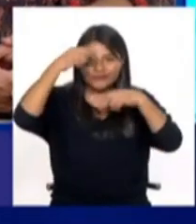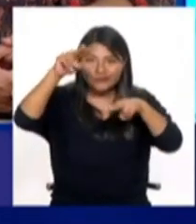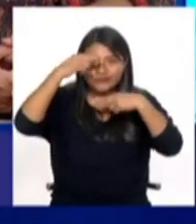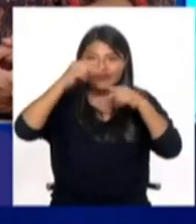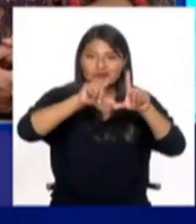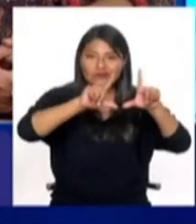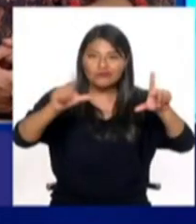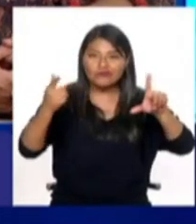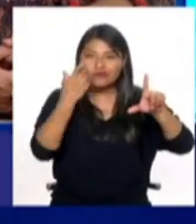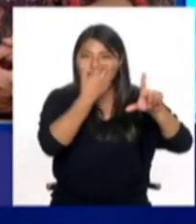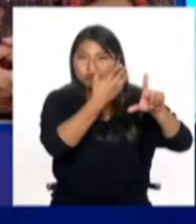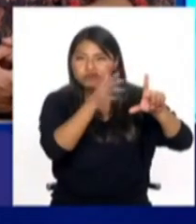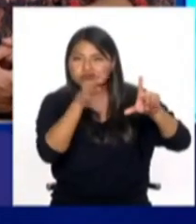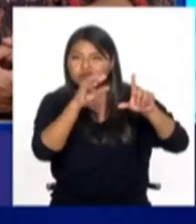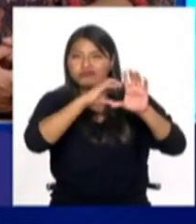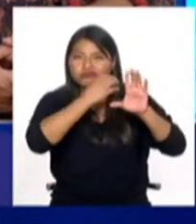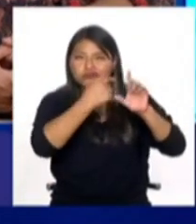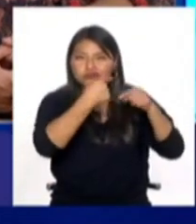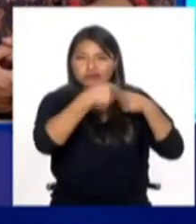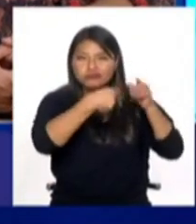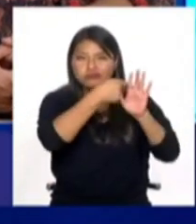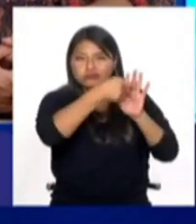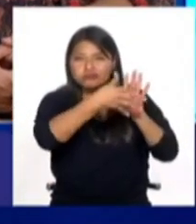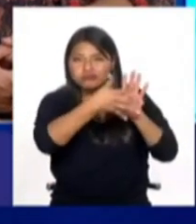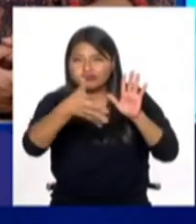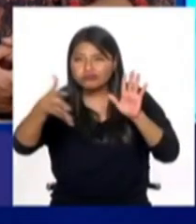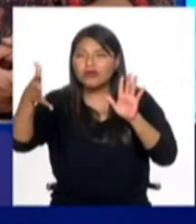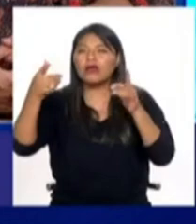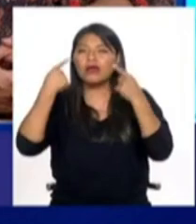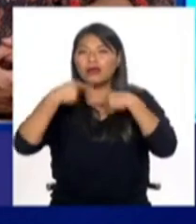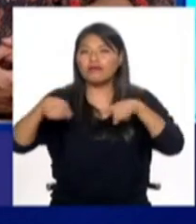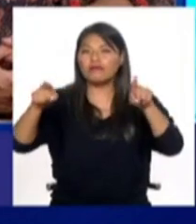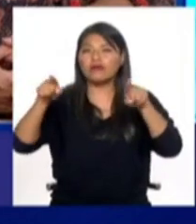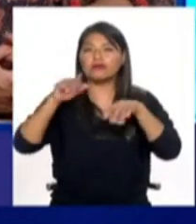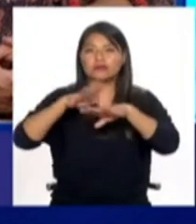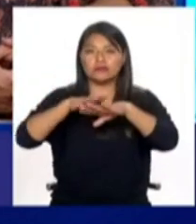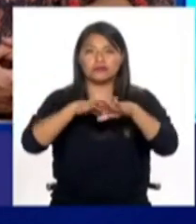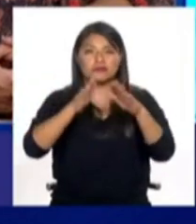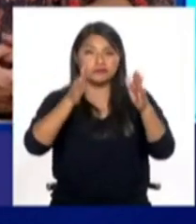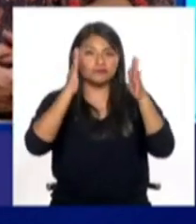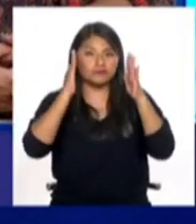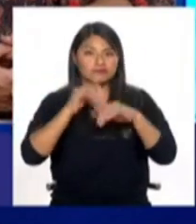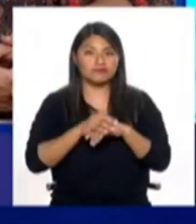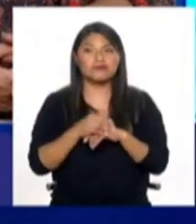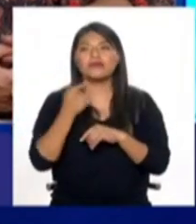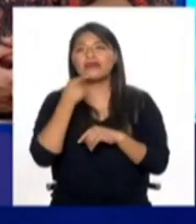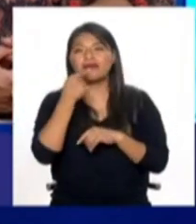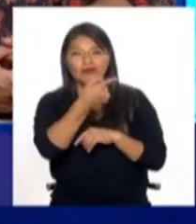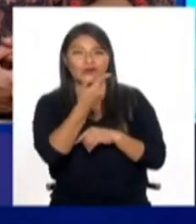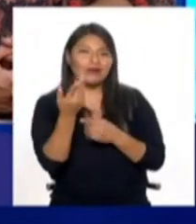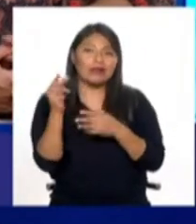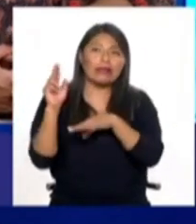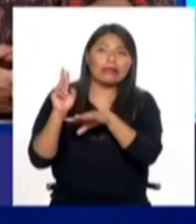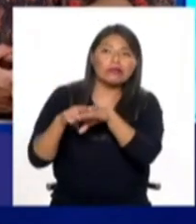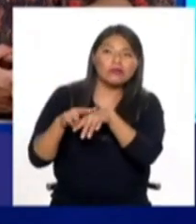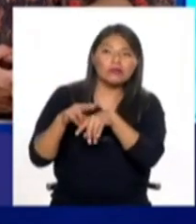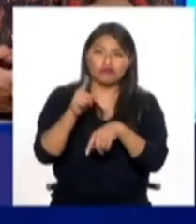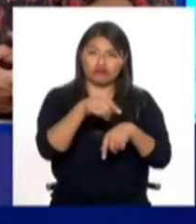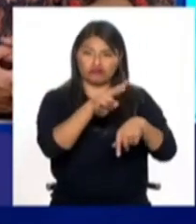general, debemos estar alertas ante esta situación. Y no normalizarlo. Porque la verdad es